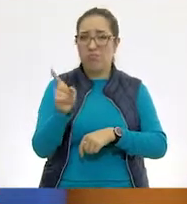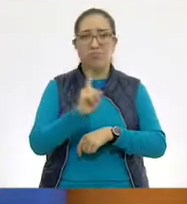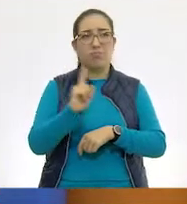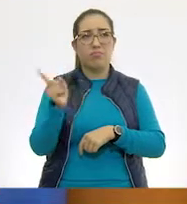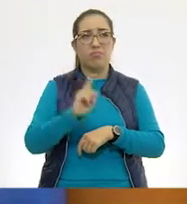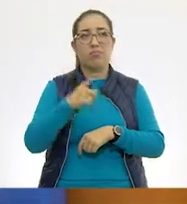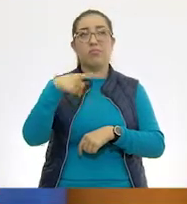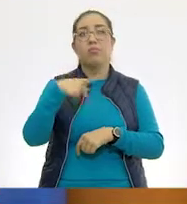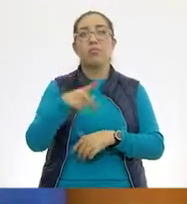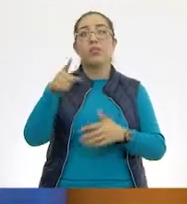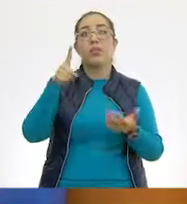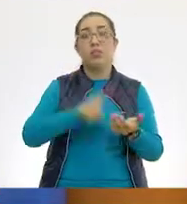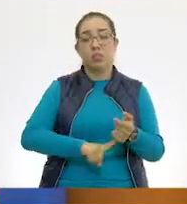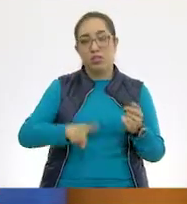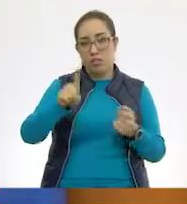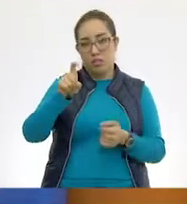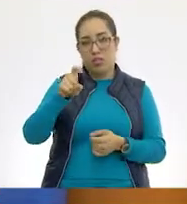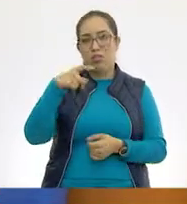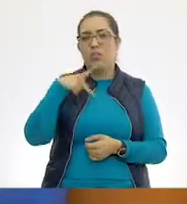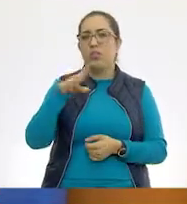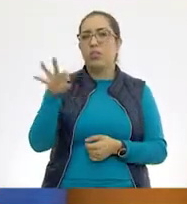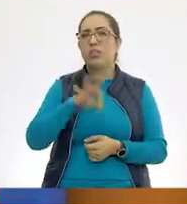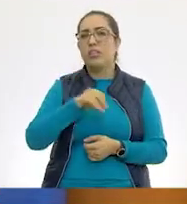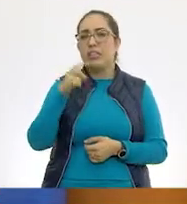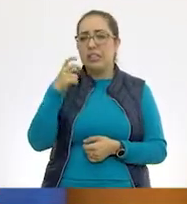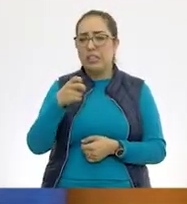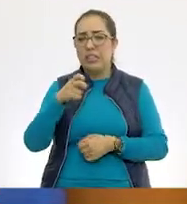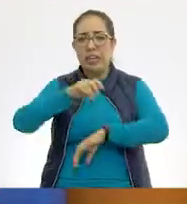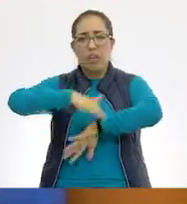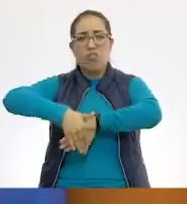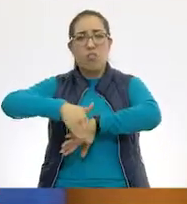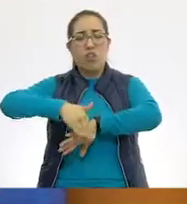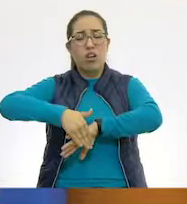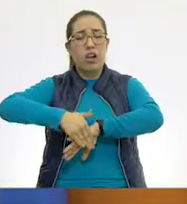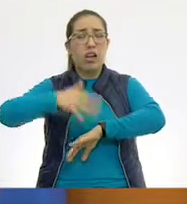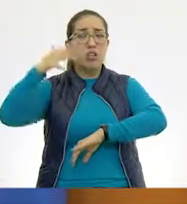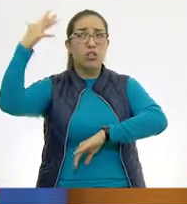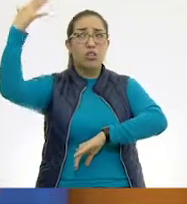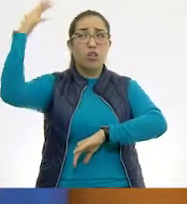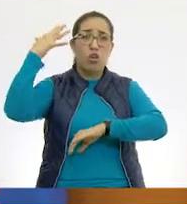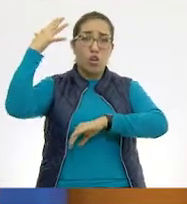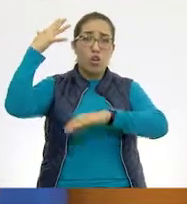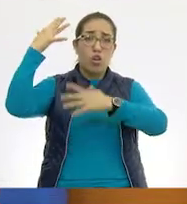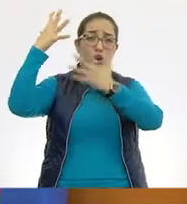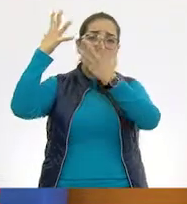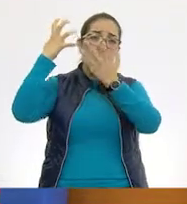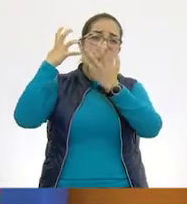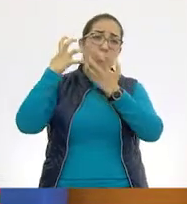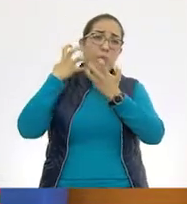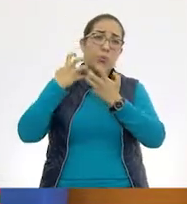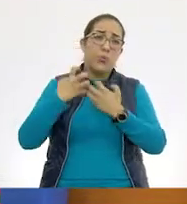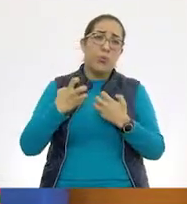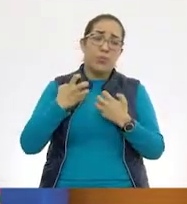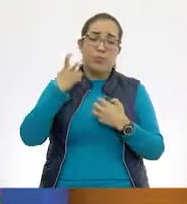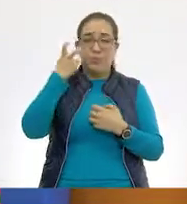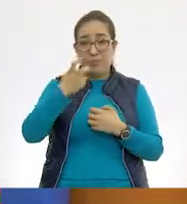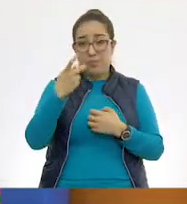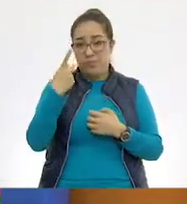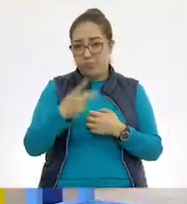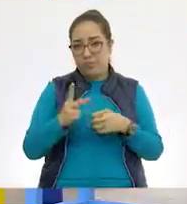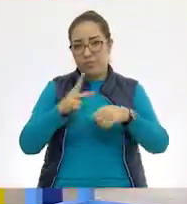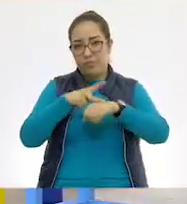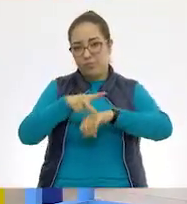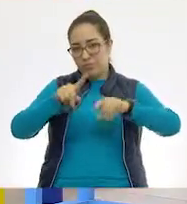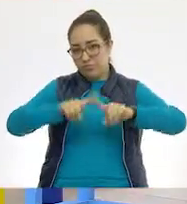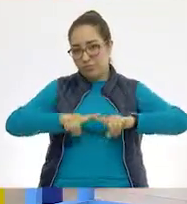porque están en el agua. Pero probablemente, si estuvieran tomando el sol, no veríamos su piel húmeda todo el tiempo. Cierto.